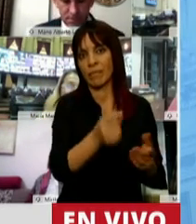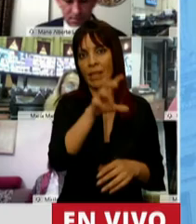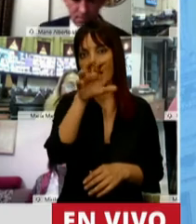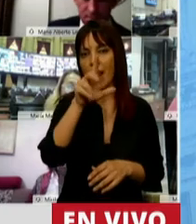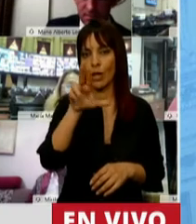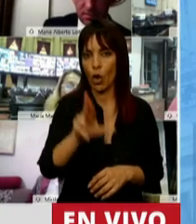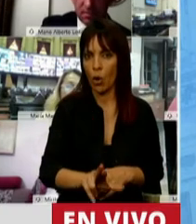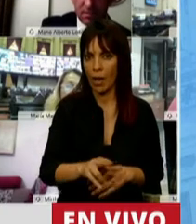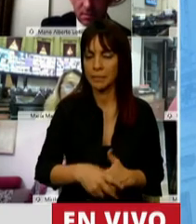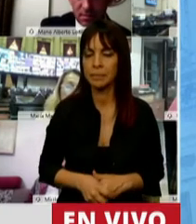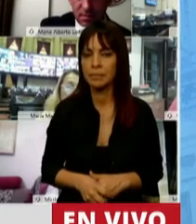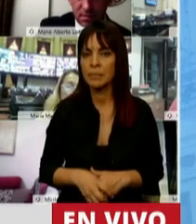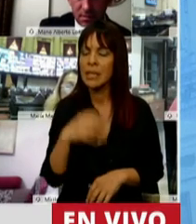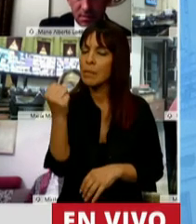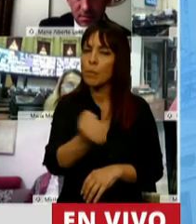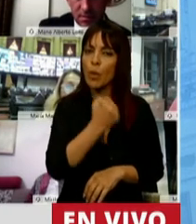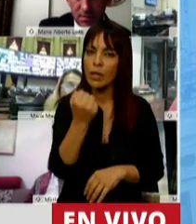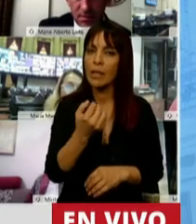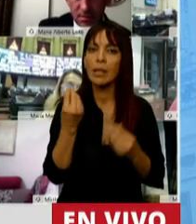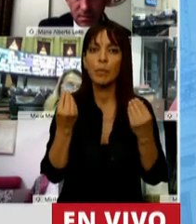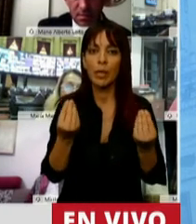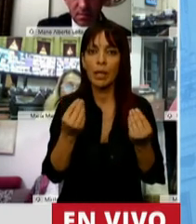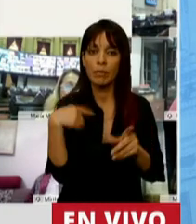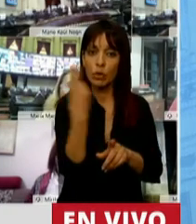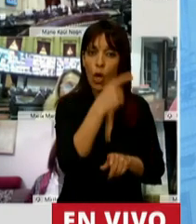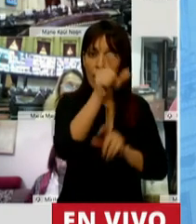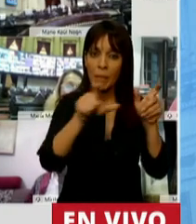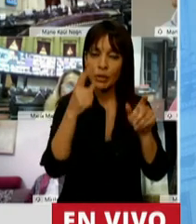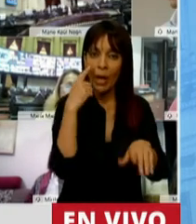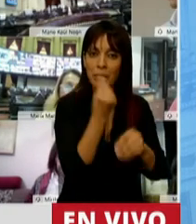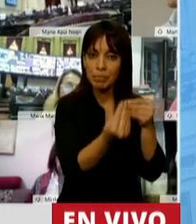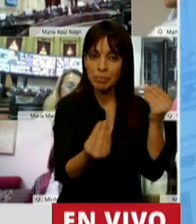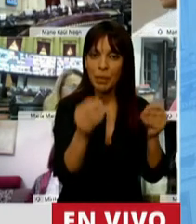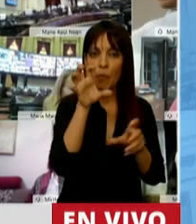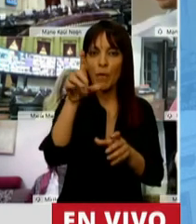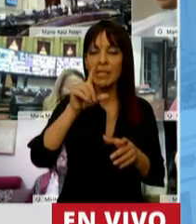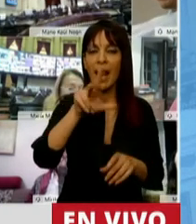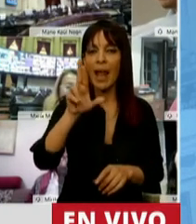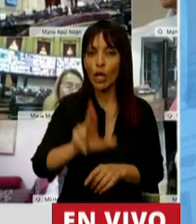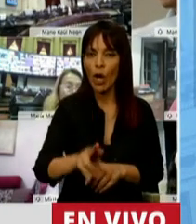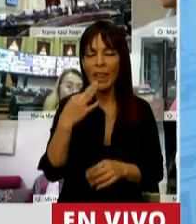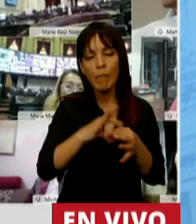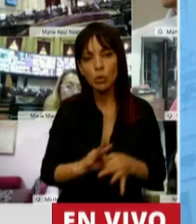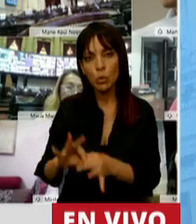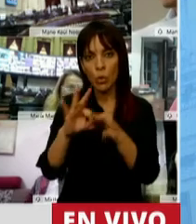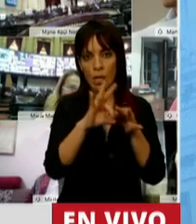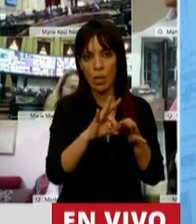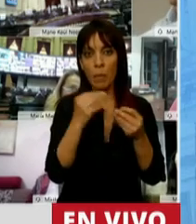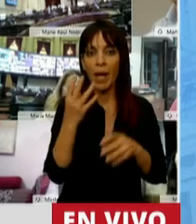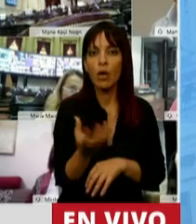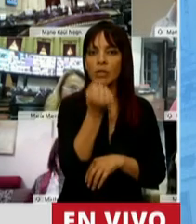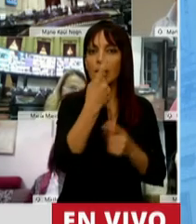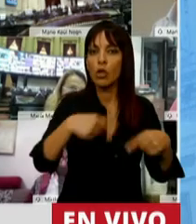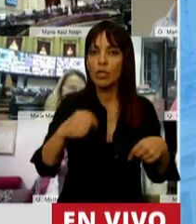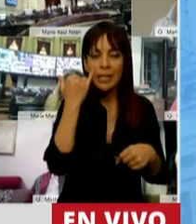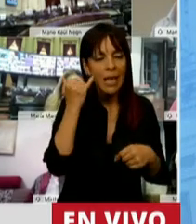histórico porque los riojanos tenemos que estar unidos para poder conseguir lo que legítimamente nos corresponde.